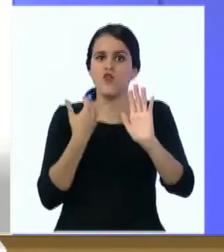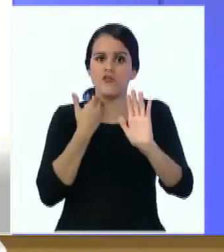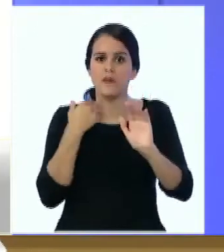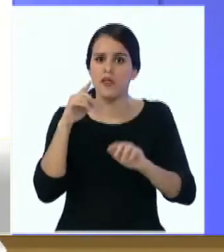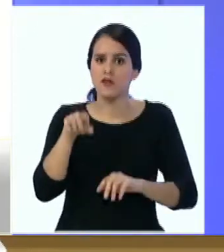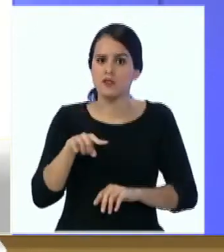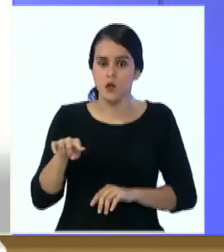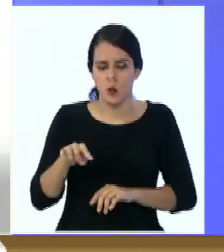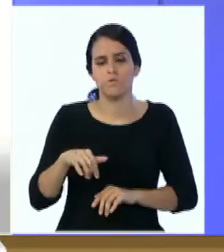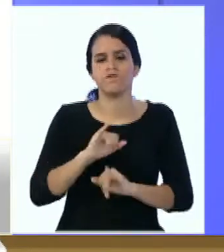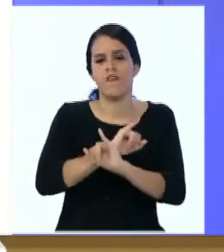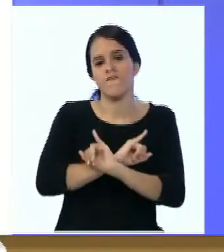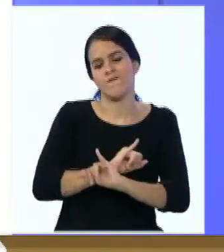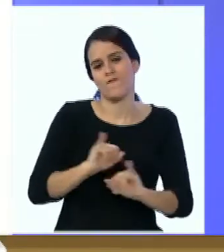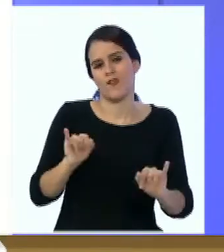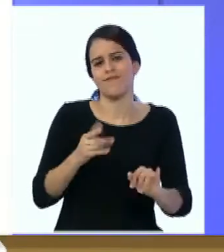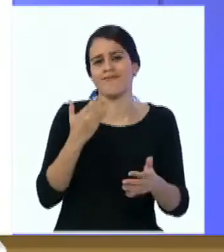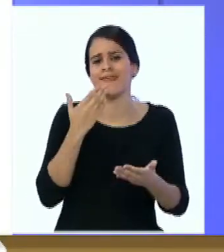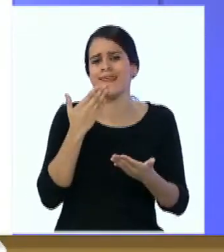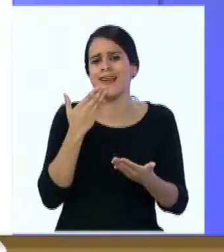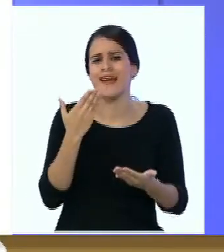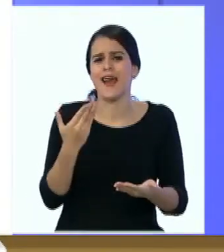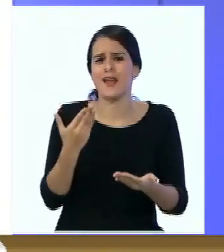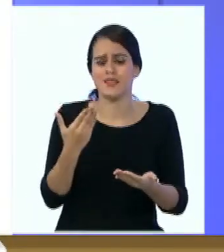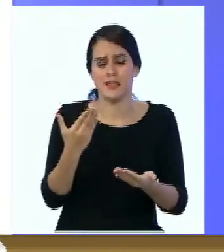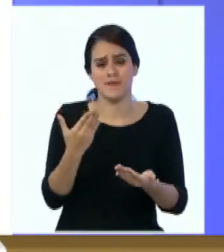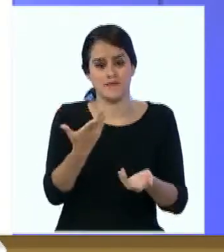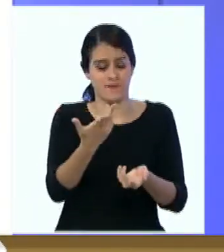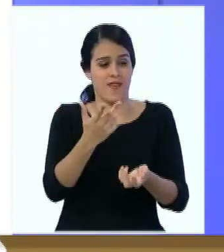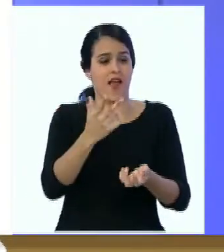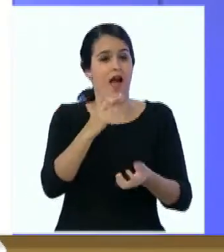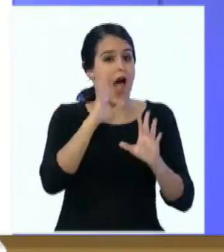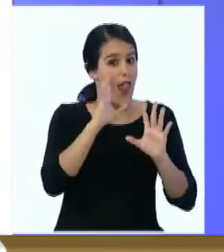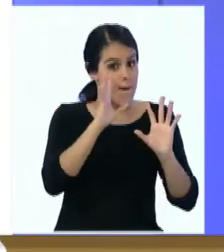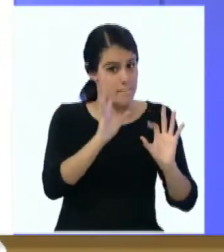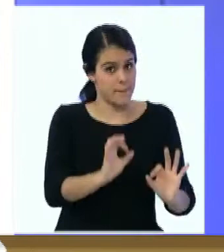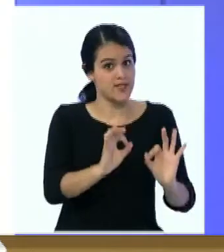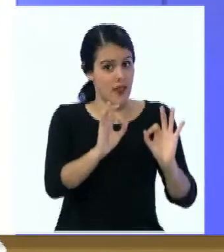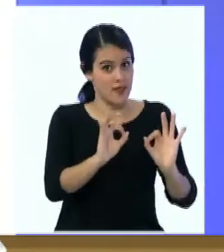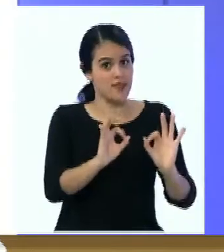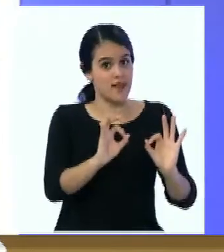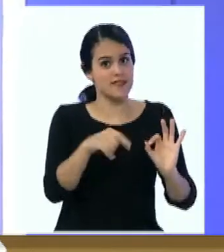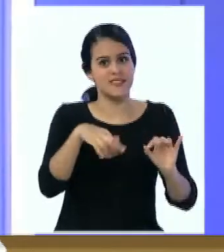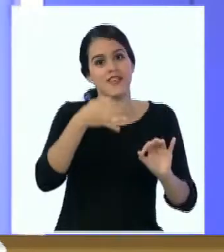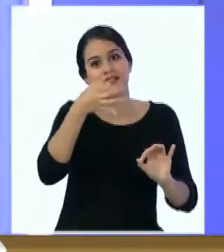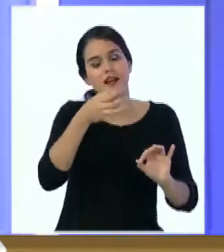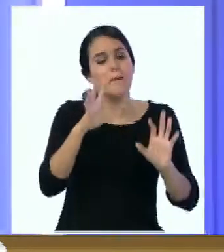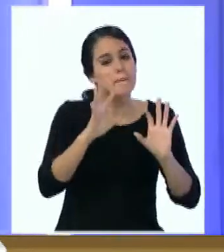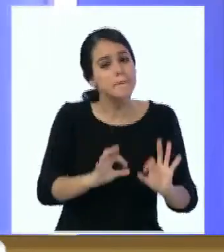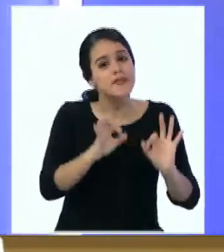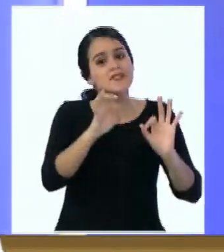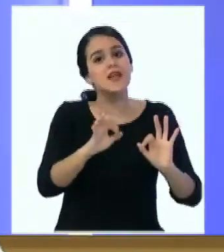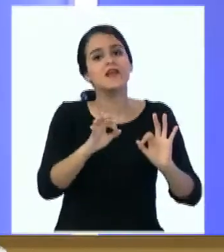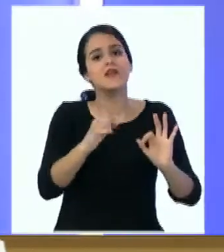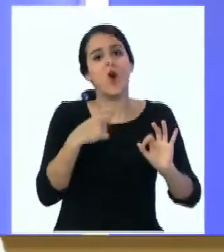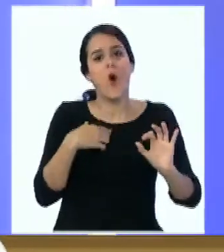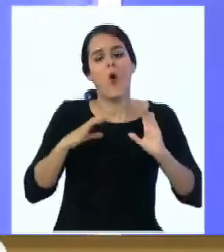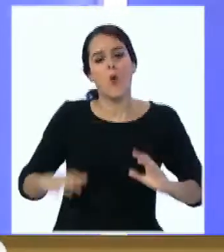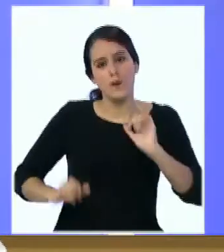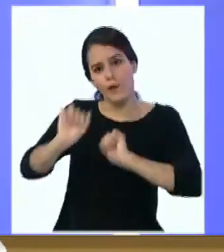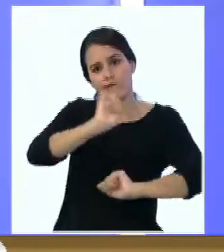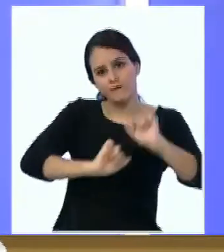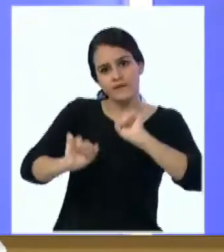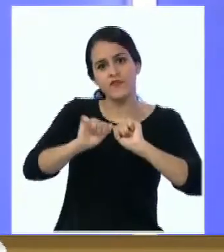Nosotros vamos a finalizar agradeciendo a FabiAlergias Su presencia la tarde de hoy Ella es especialista en inmunología